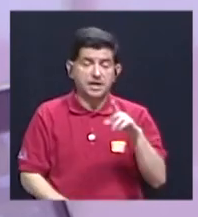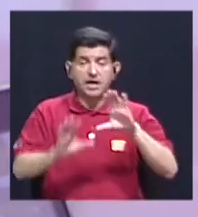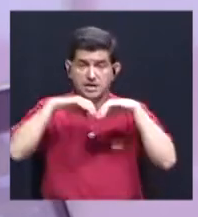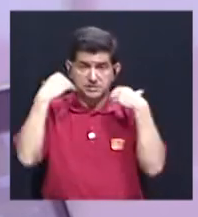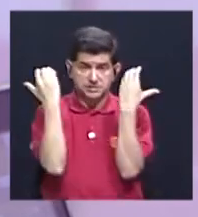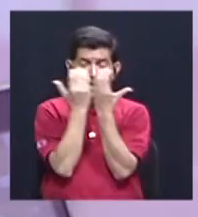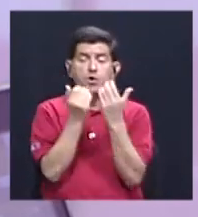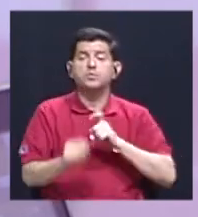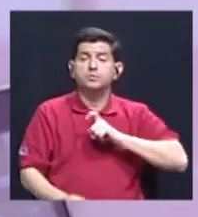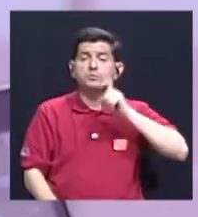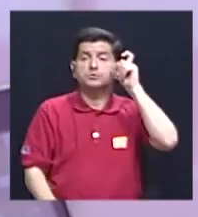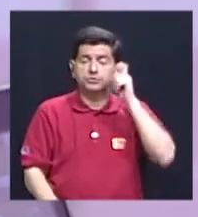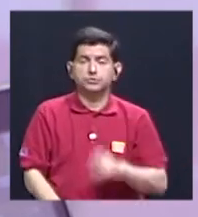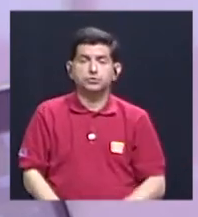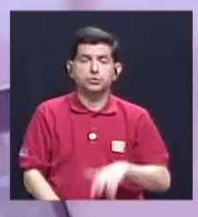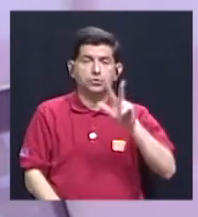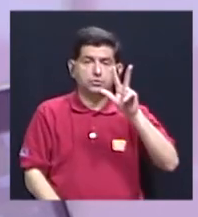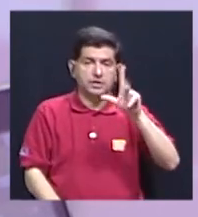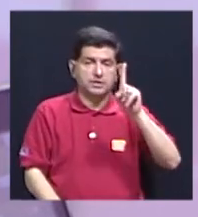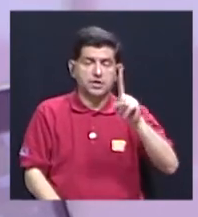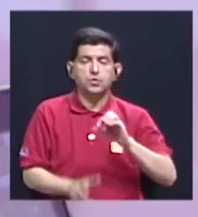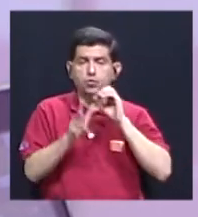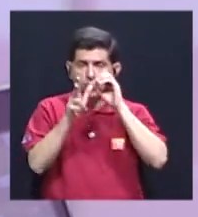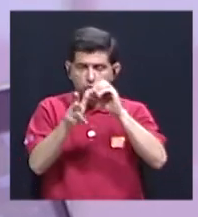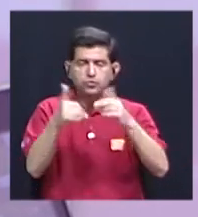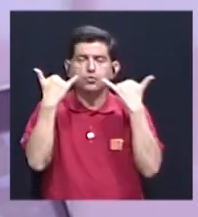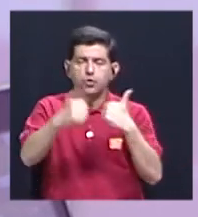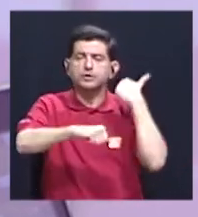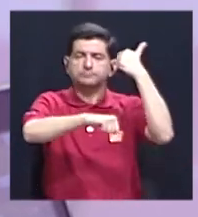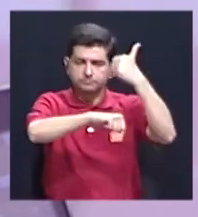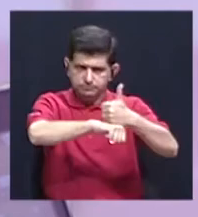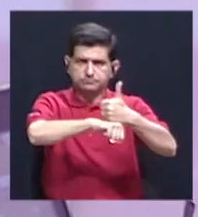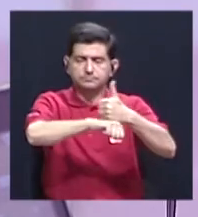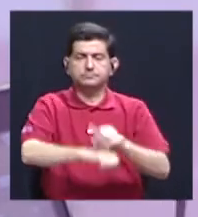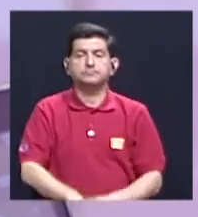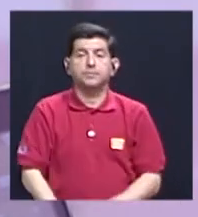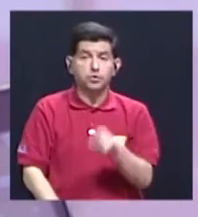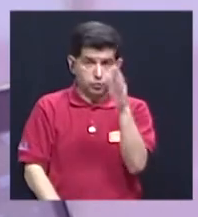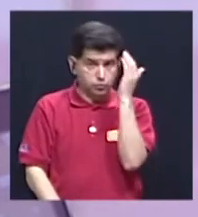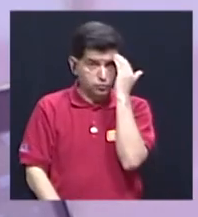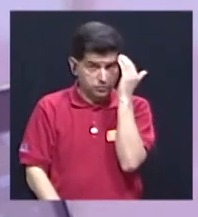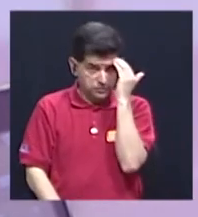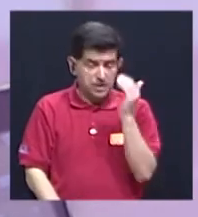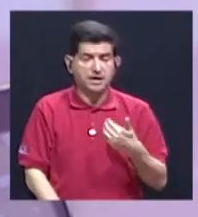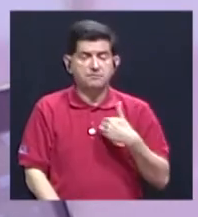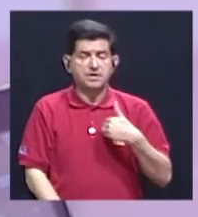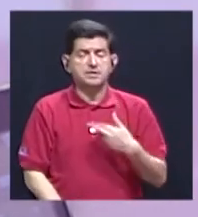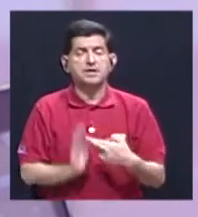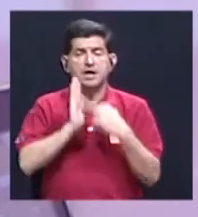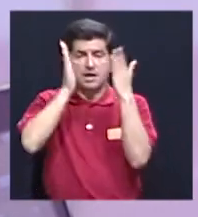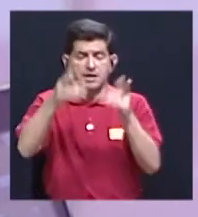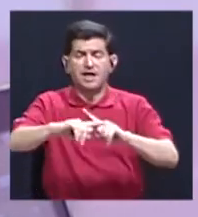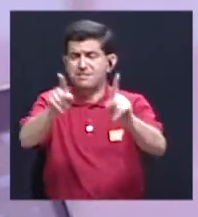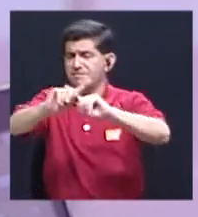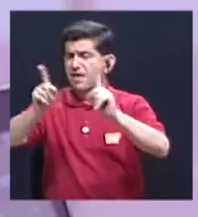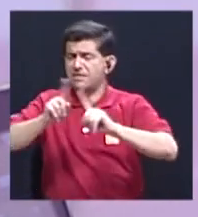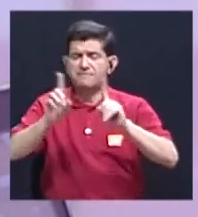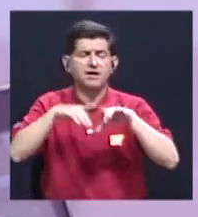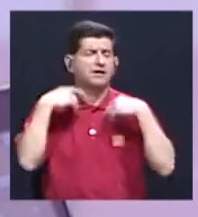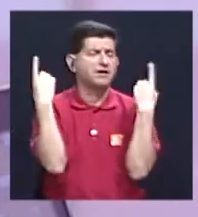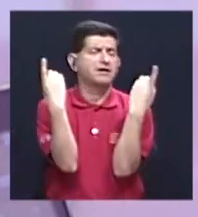comisión de género. El 31 de octubre la instalamos y como usted sabe, tiene representantes de diferentes